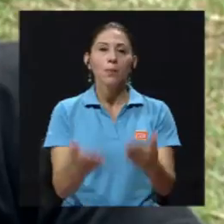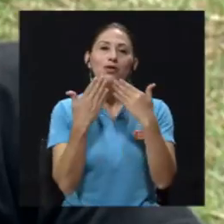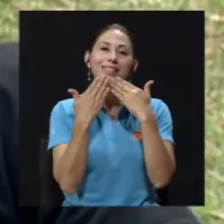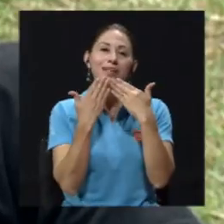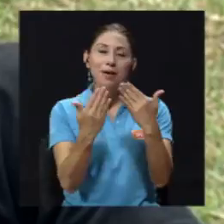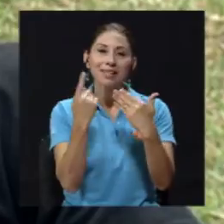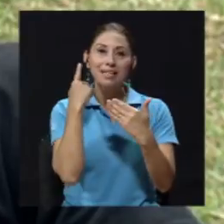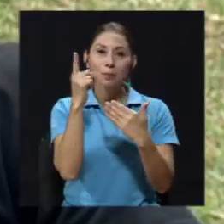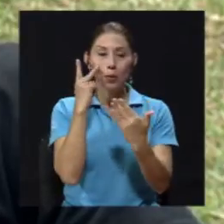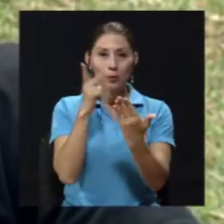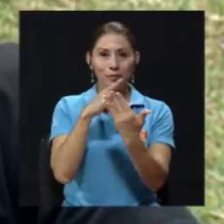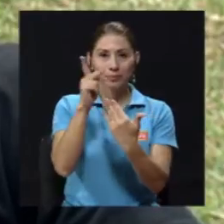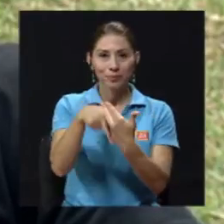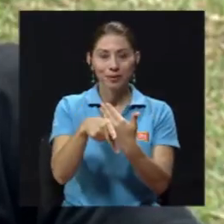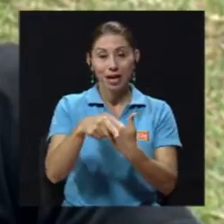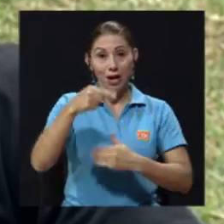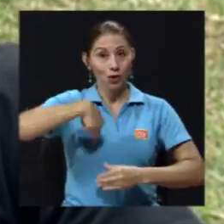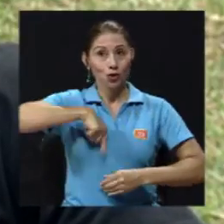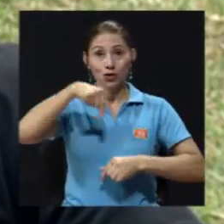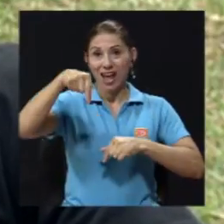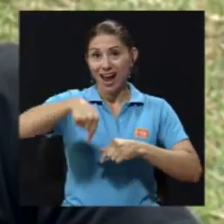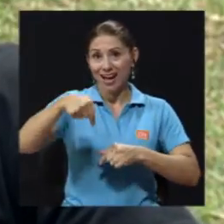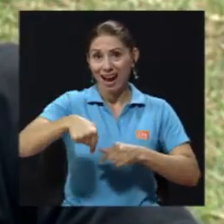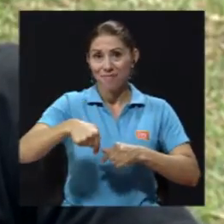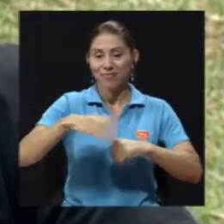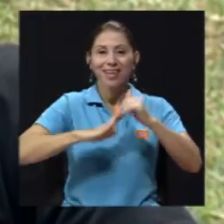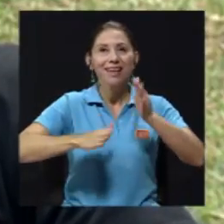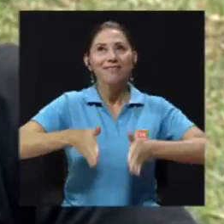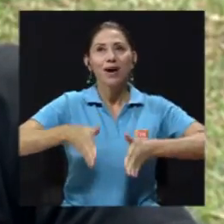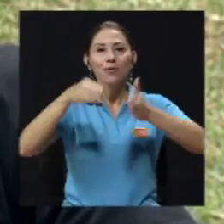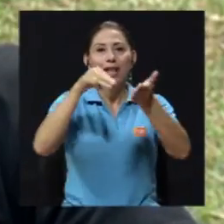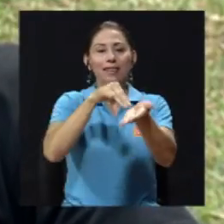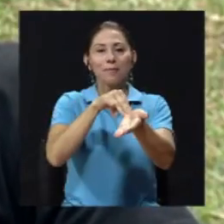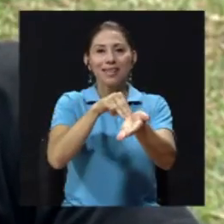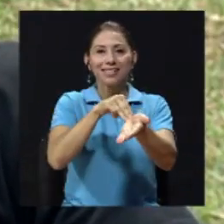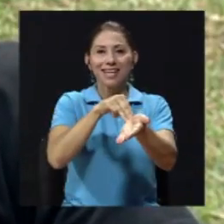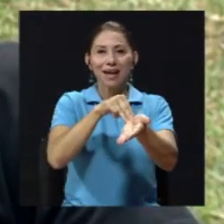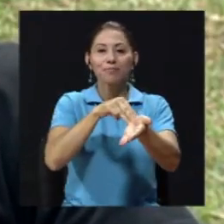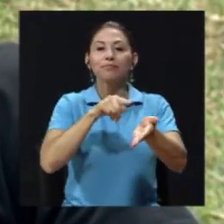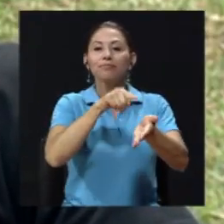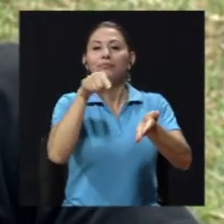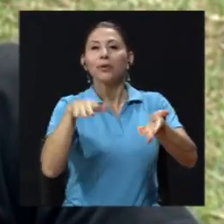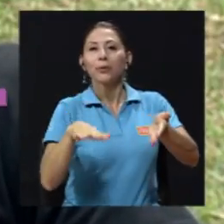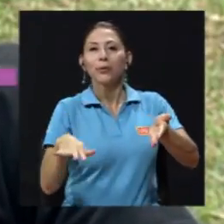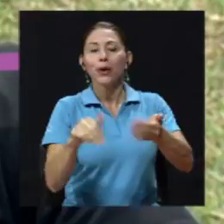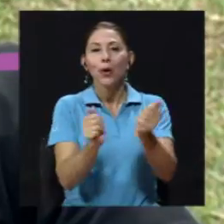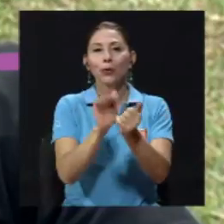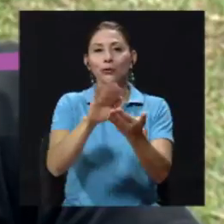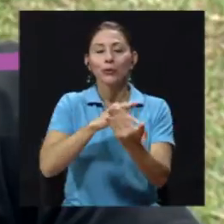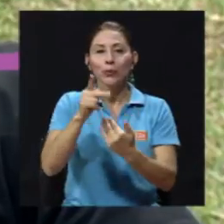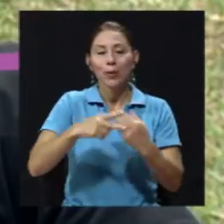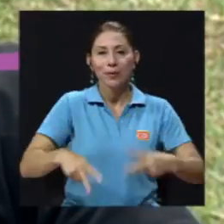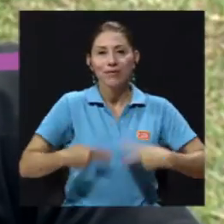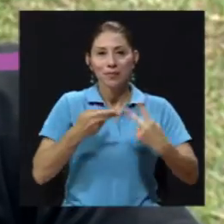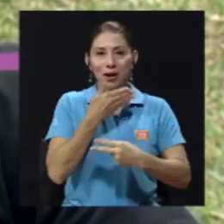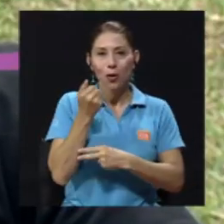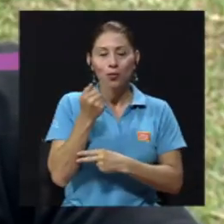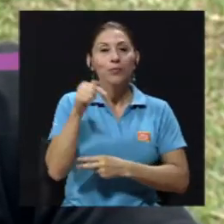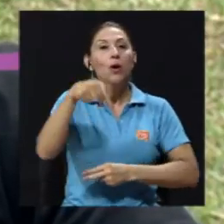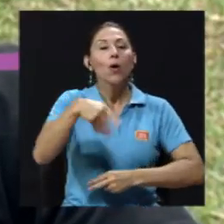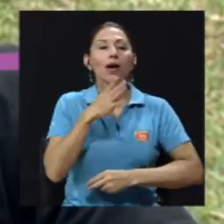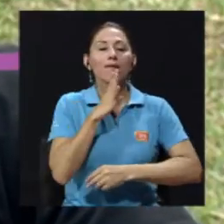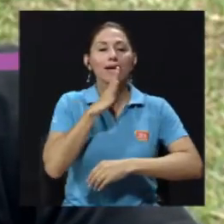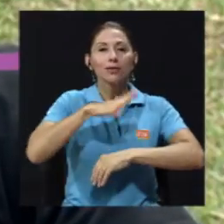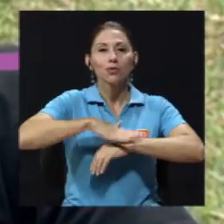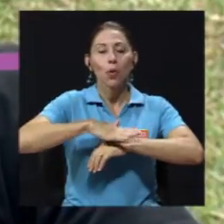Muchísimas gracias por su sintonía. Estamos acá de regreso desde la Facultad de Medicina con su telerevista Vivir Mejor. El día de hoy,